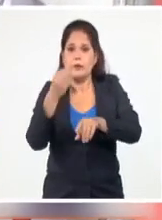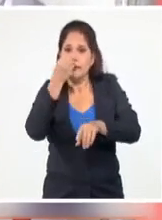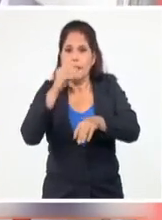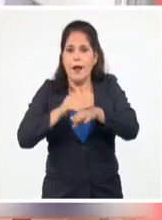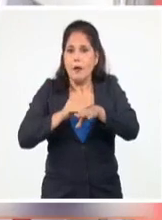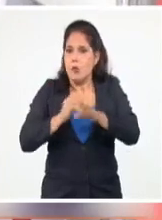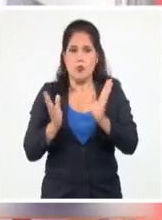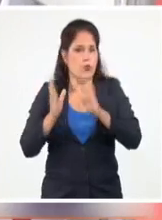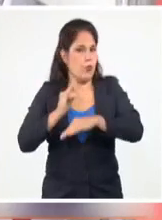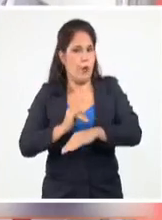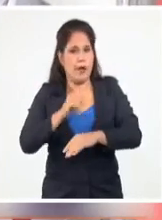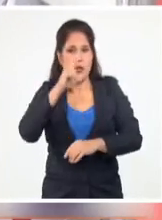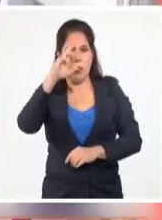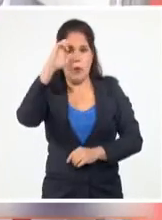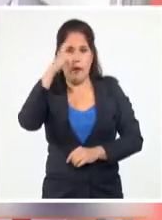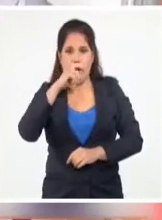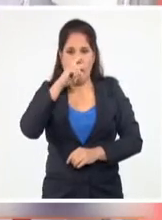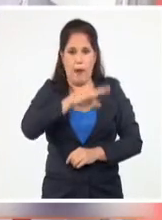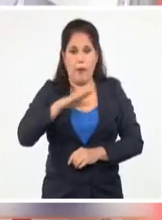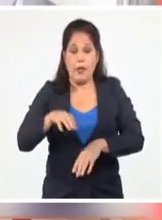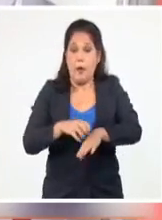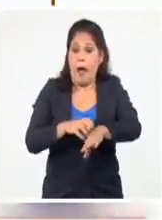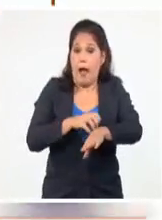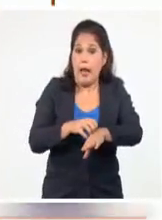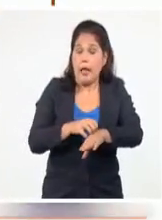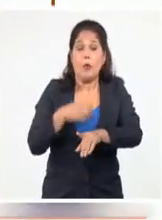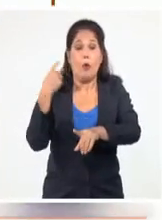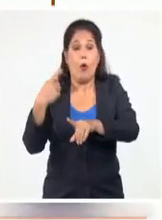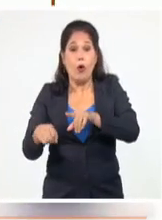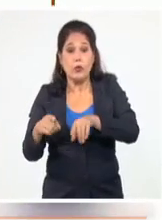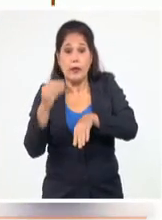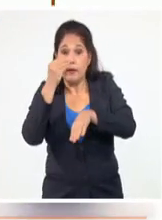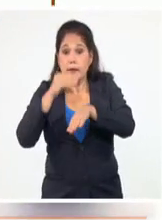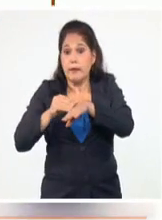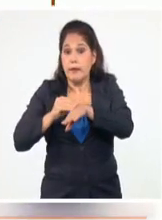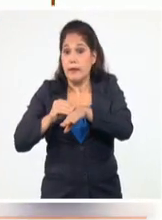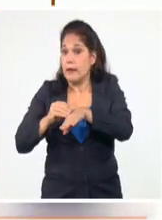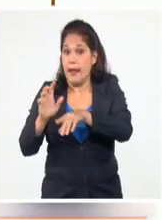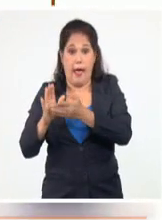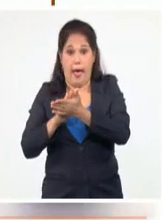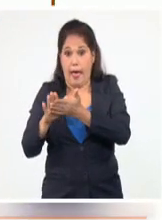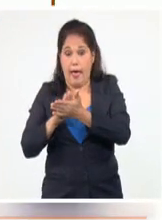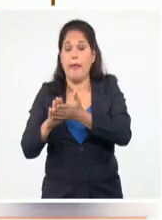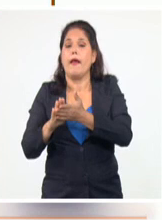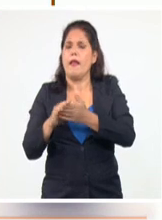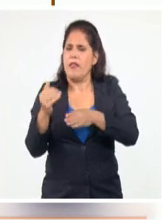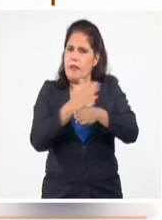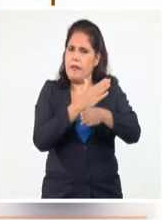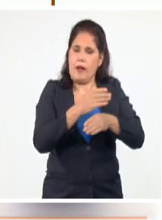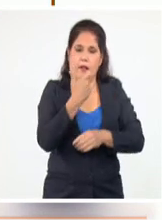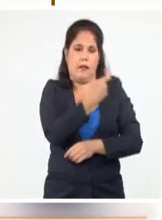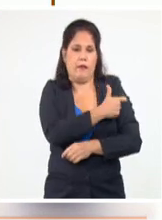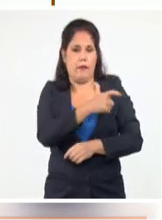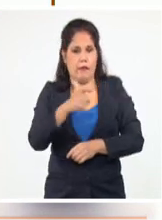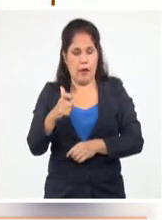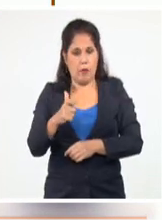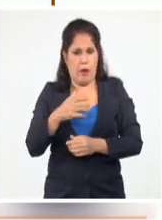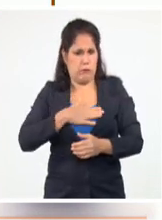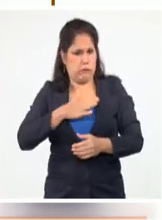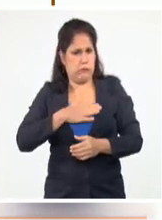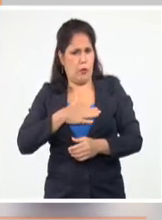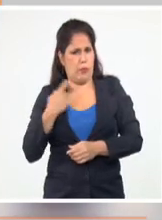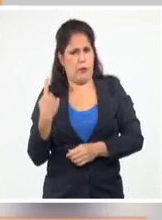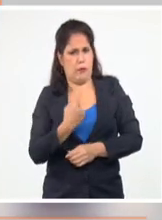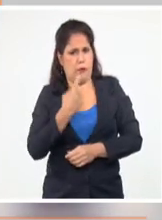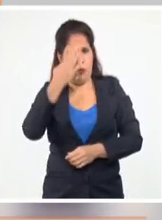soberana para los niños alérgicos sin tiomersal. La estrategia cubana anticovid-19 se ha basado en vacunas propias